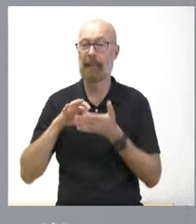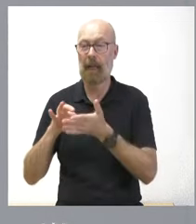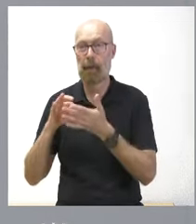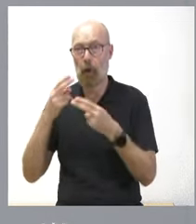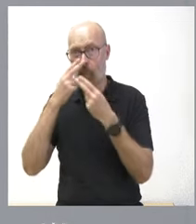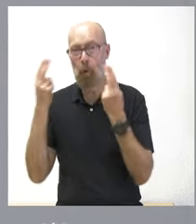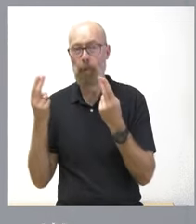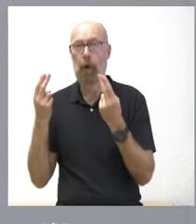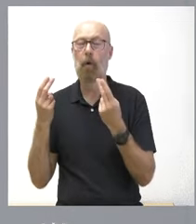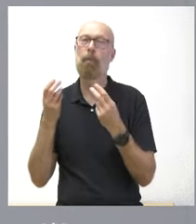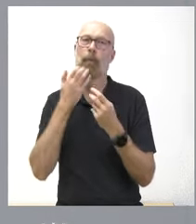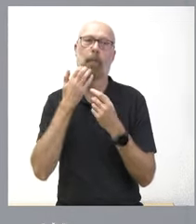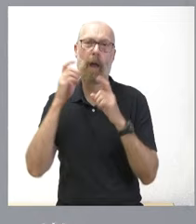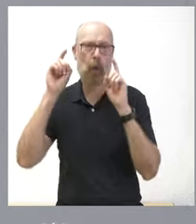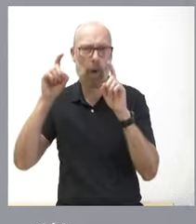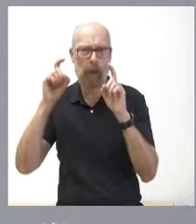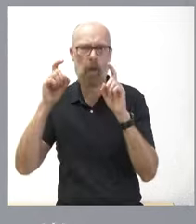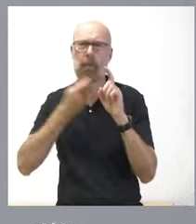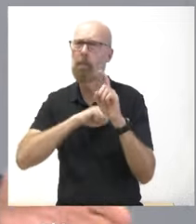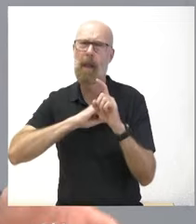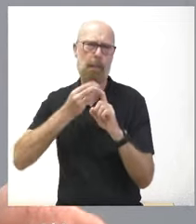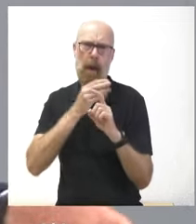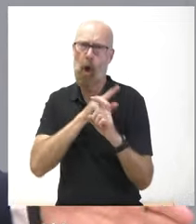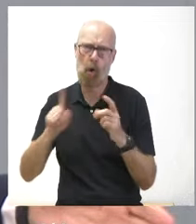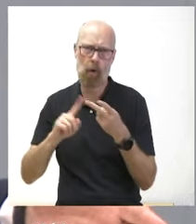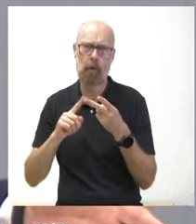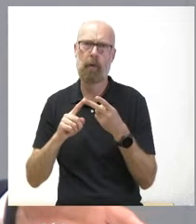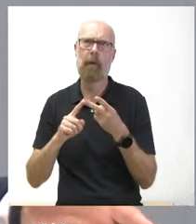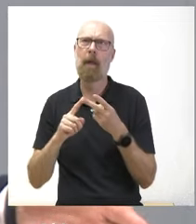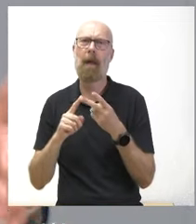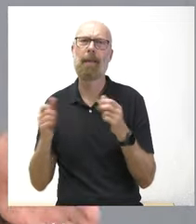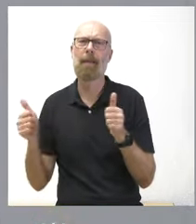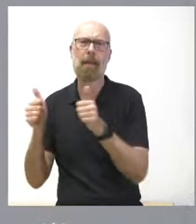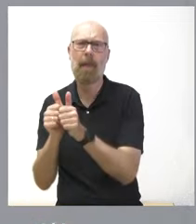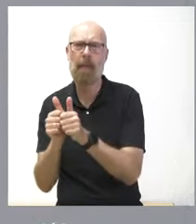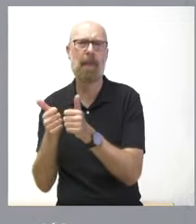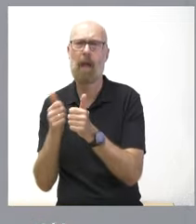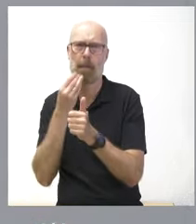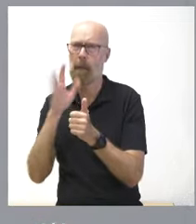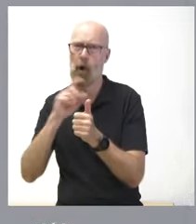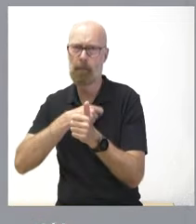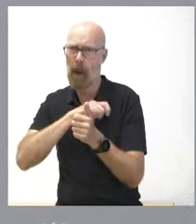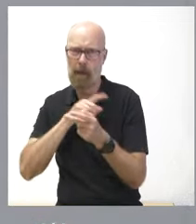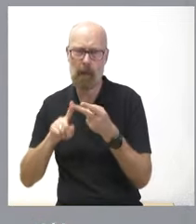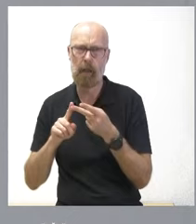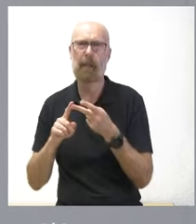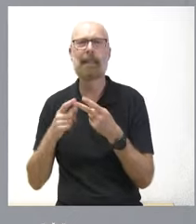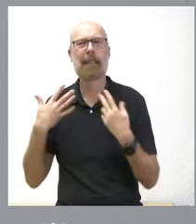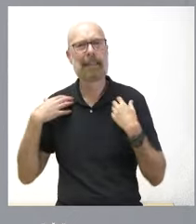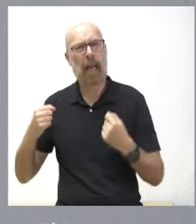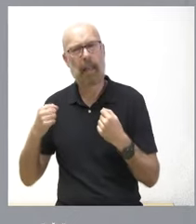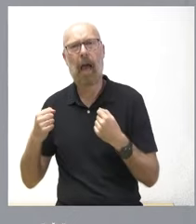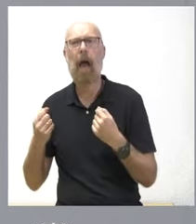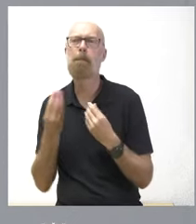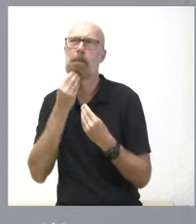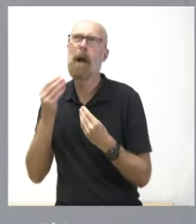en educación los mejores de España, en independencia los mejores de España y en sanidad entre los mejores de